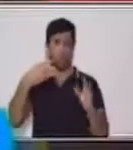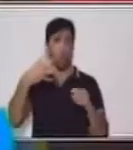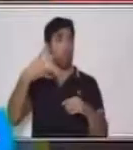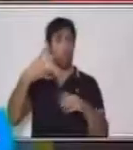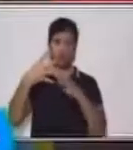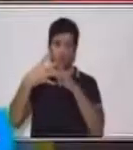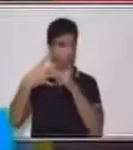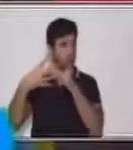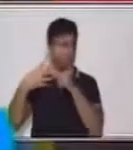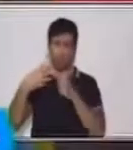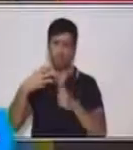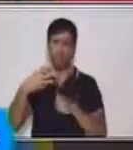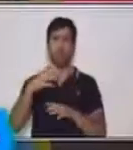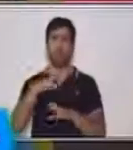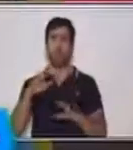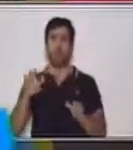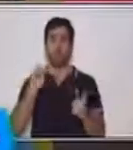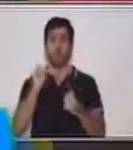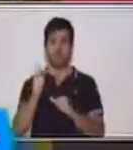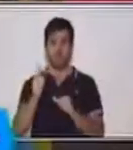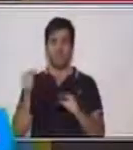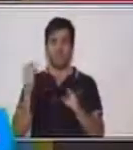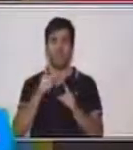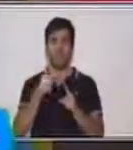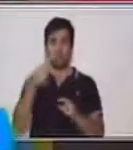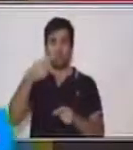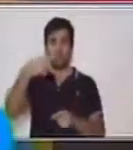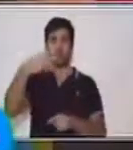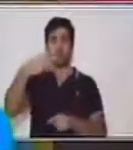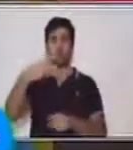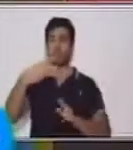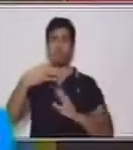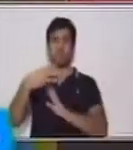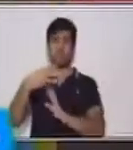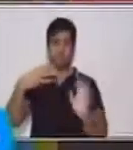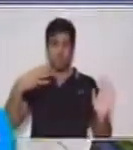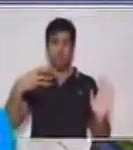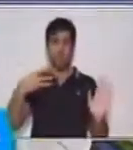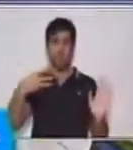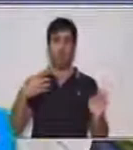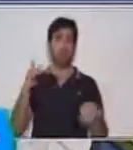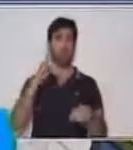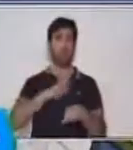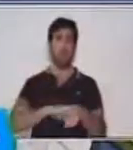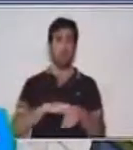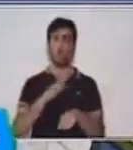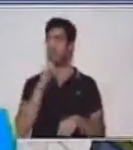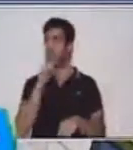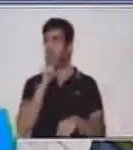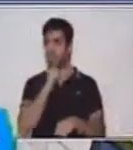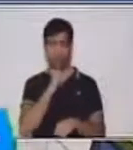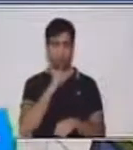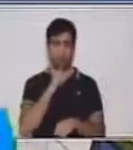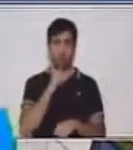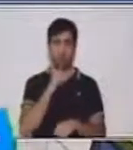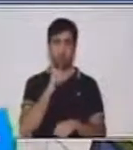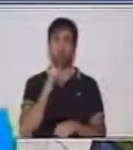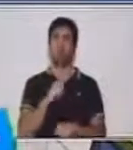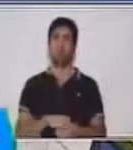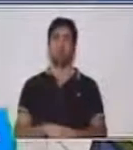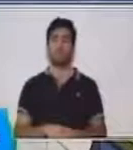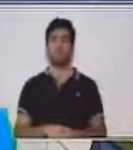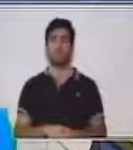cinco, diez, quince, solo con la barra lo podemos formar. No podríamos formar con tapones o con puntos,